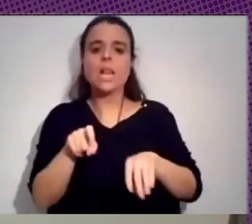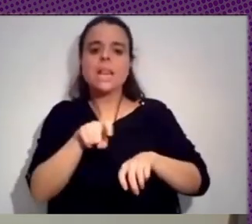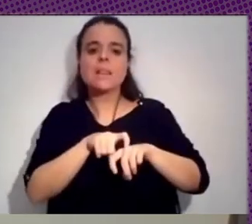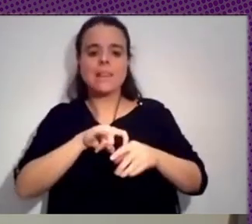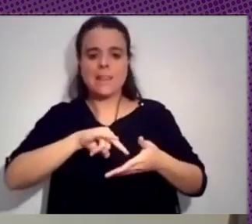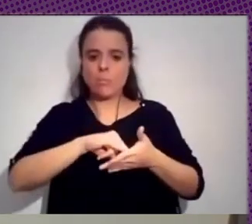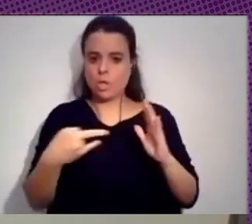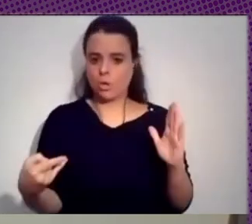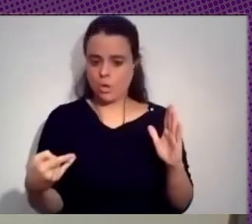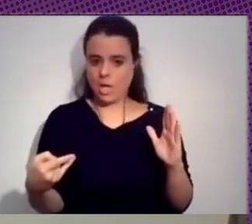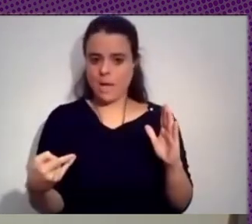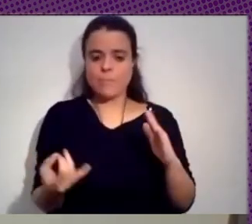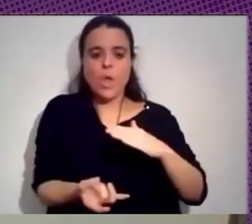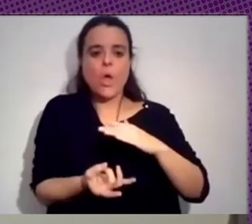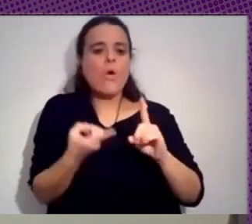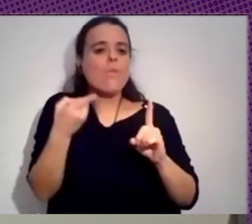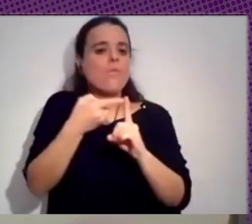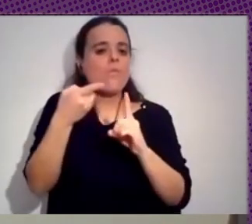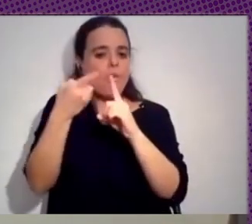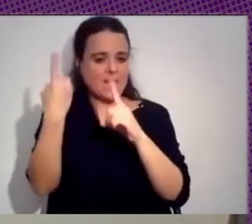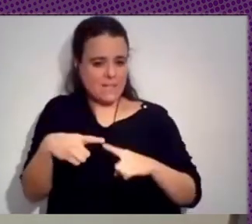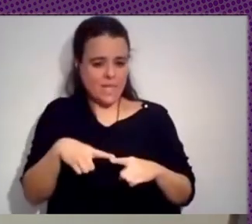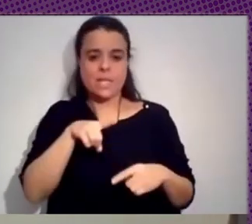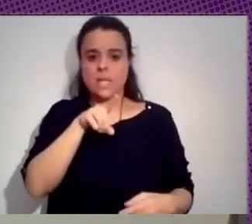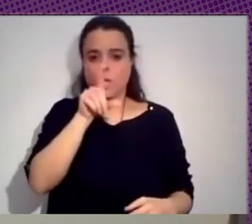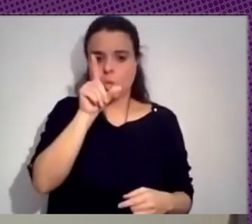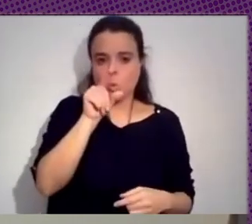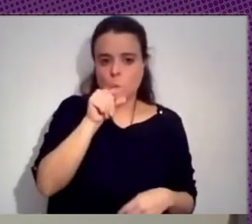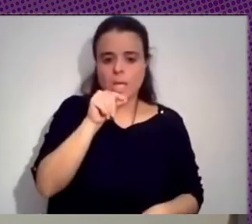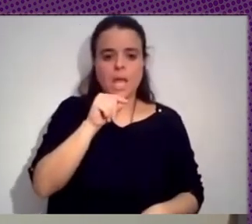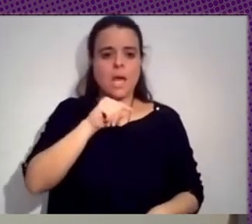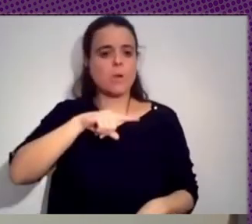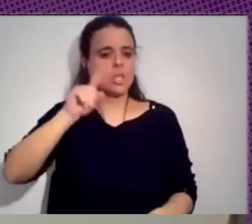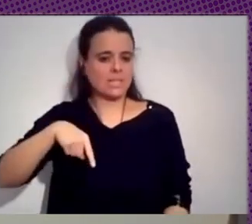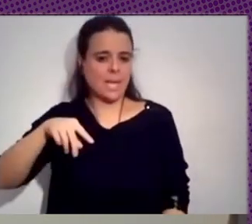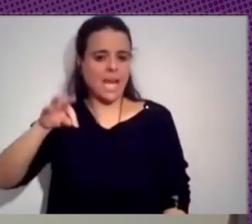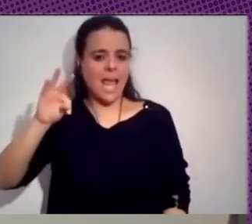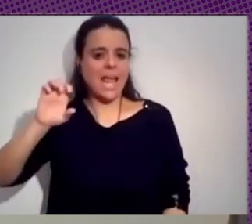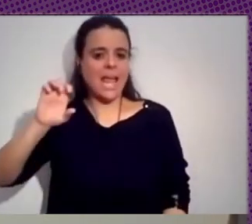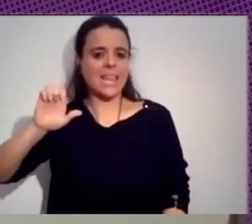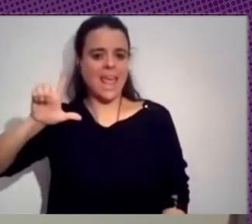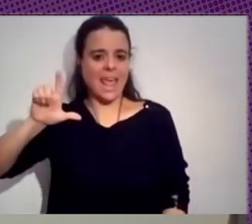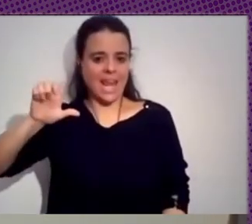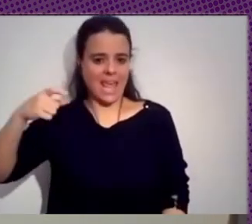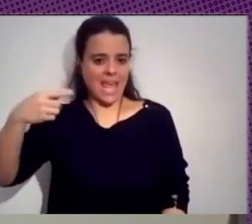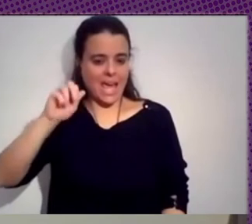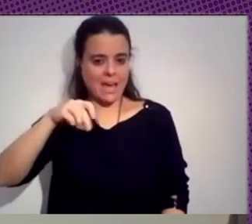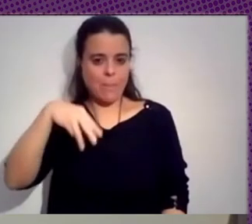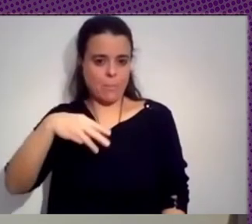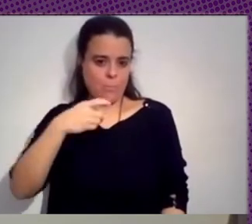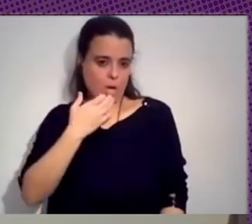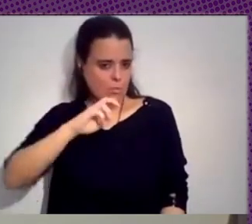de distintas fuentes, principalmente en este momento Twitter, pero también Telegram y tenemos otros objetivos por delante, pueda recuperar